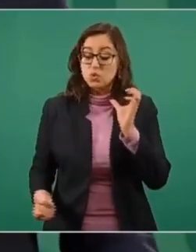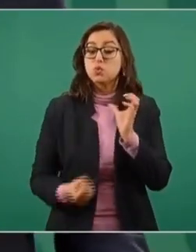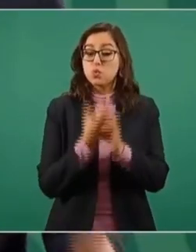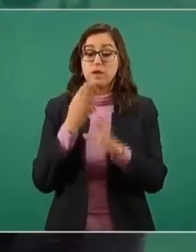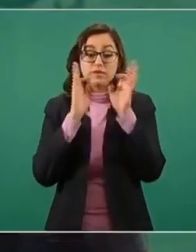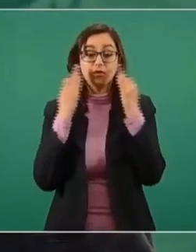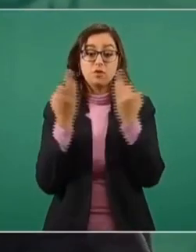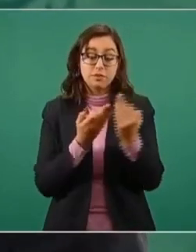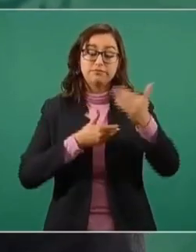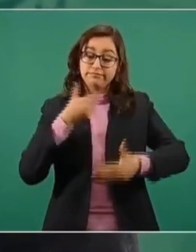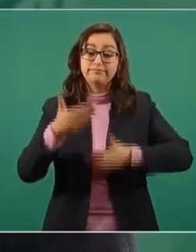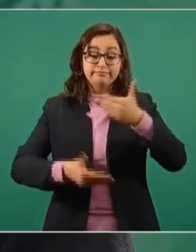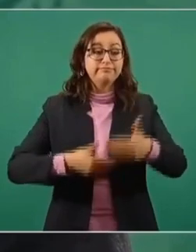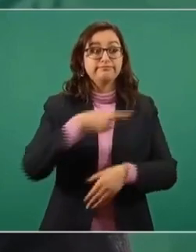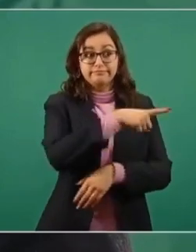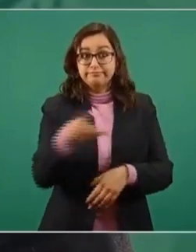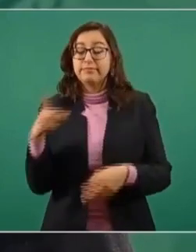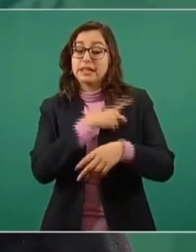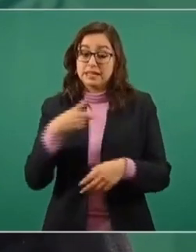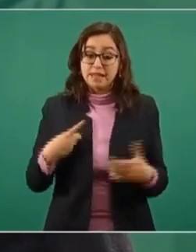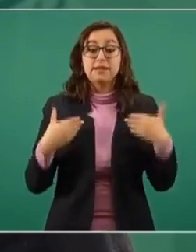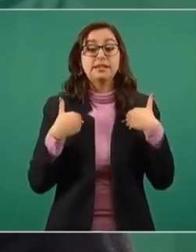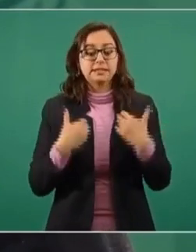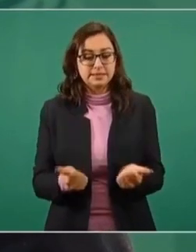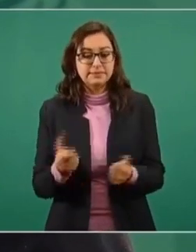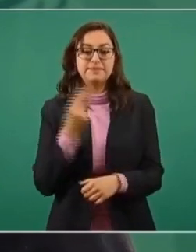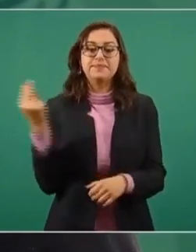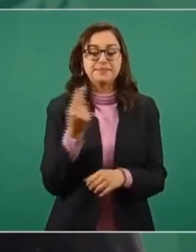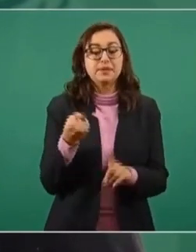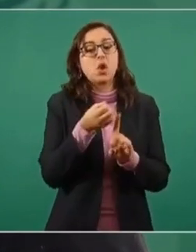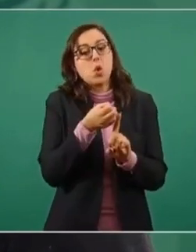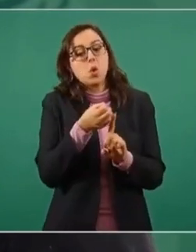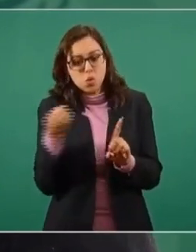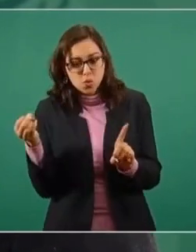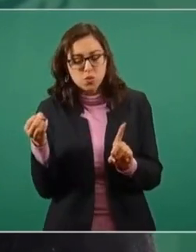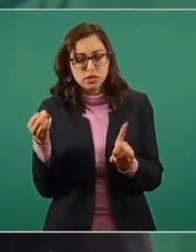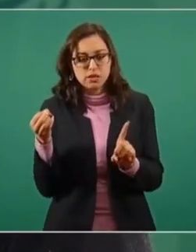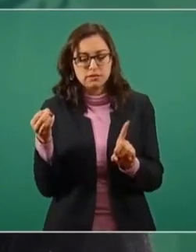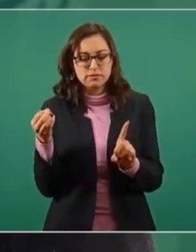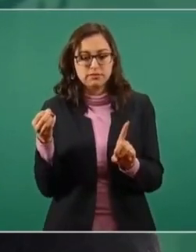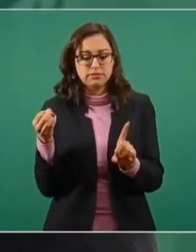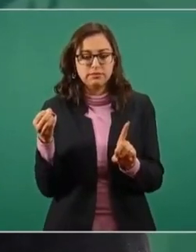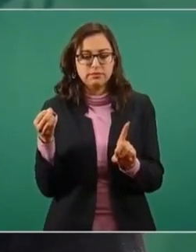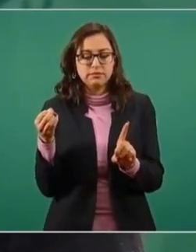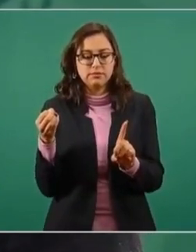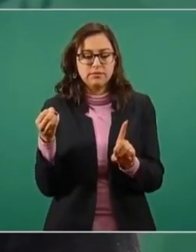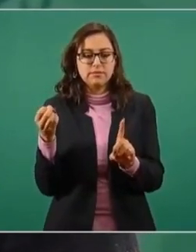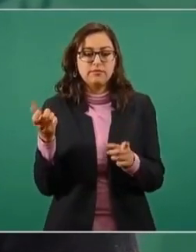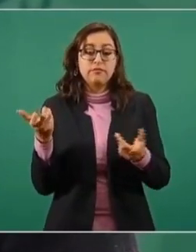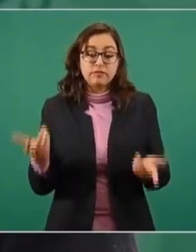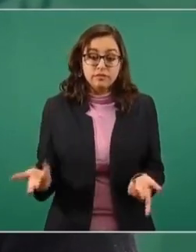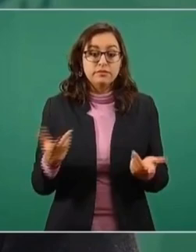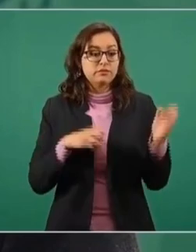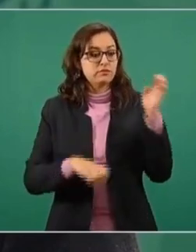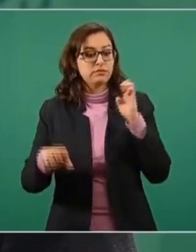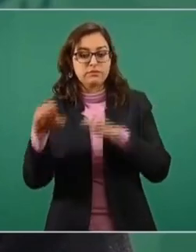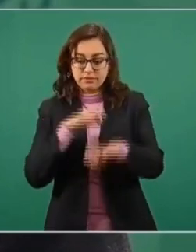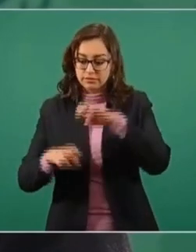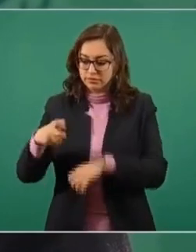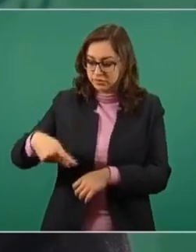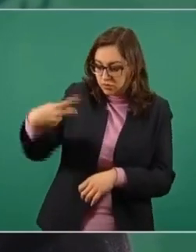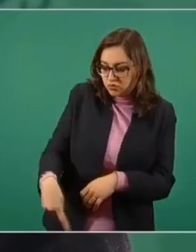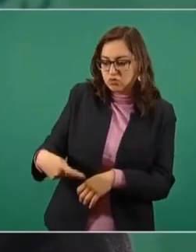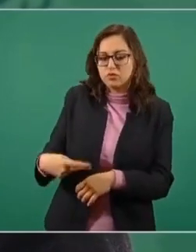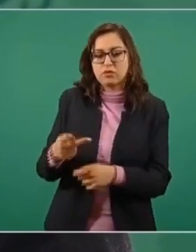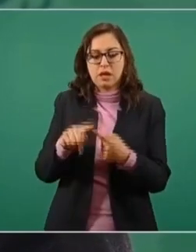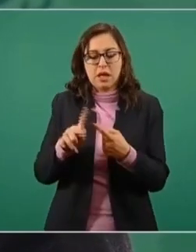vamos a llegar a acuerdos, pero se tiene que poner orden y tenemos que rescatar nuestras empresas públicas, Pemex.